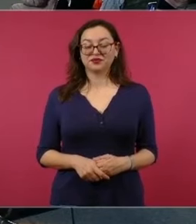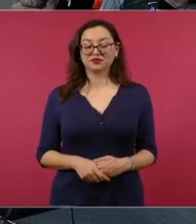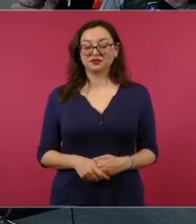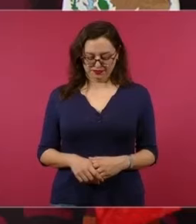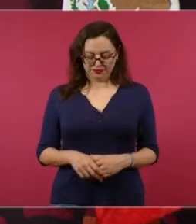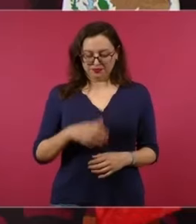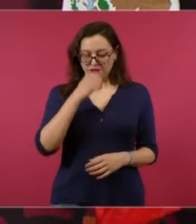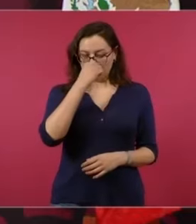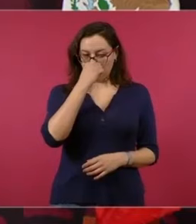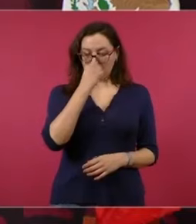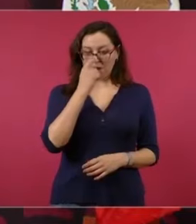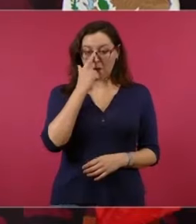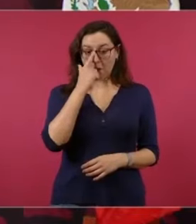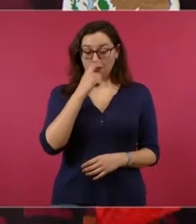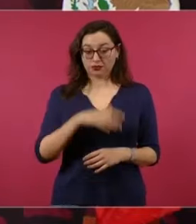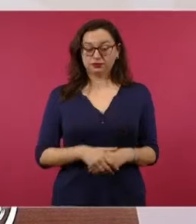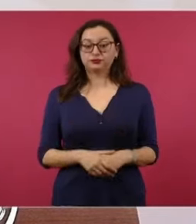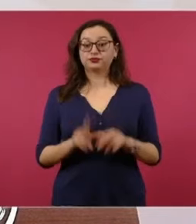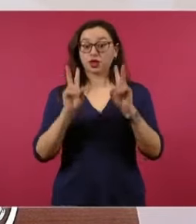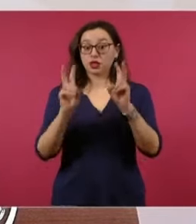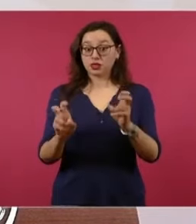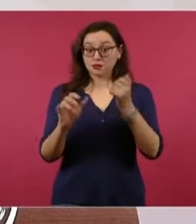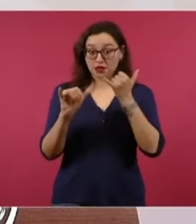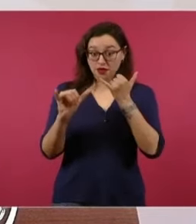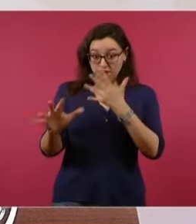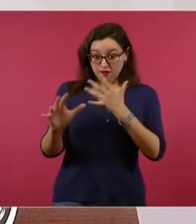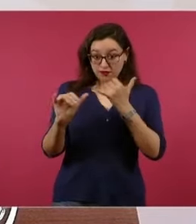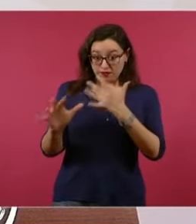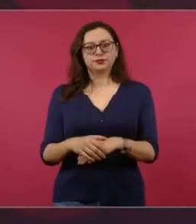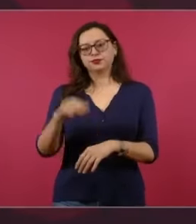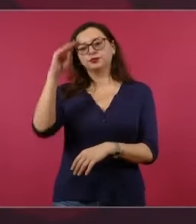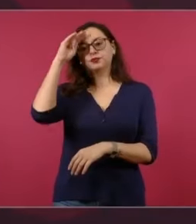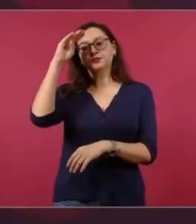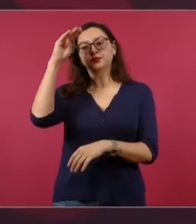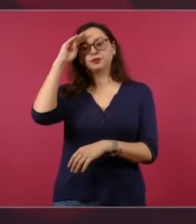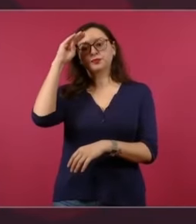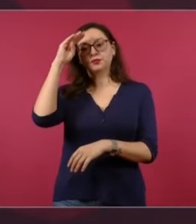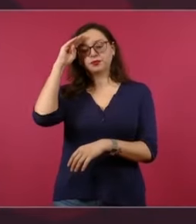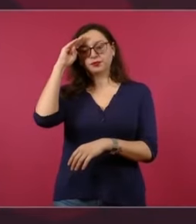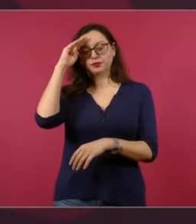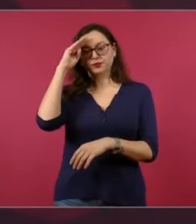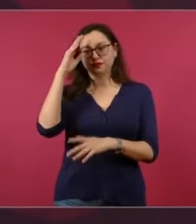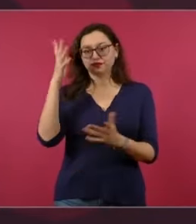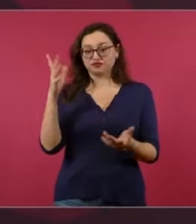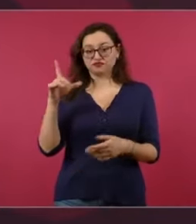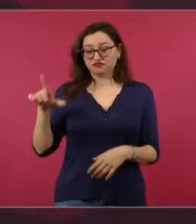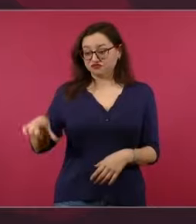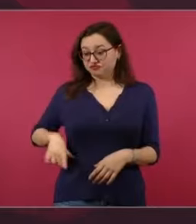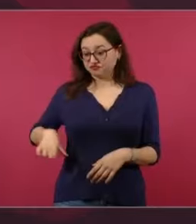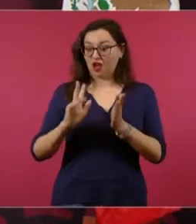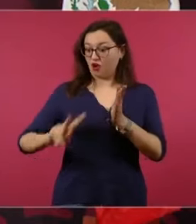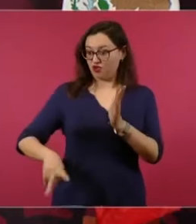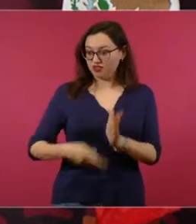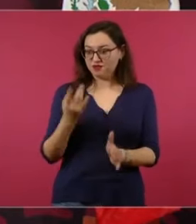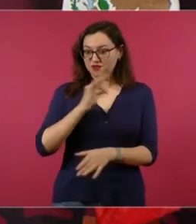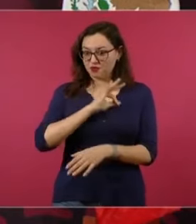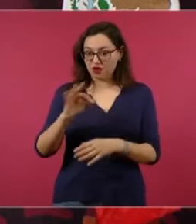de los defraudadores que piensan que ya termina, ya les dije,